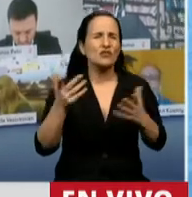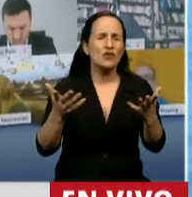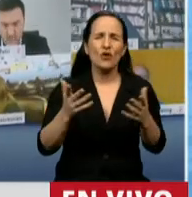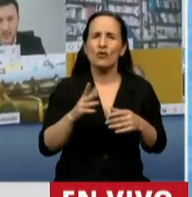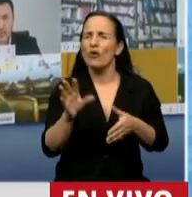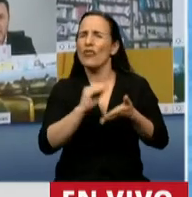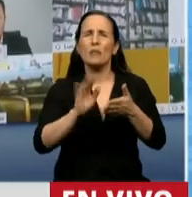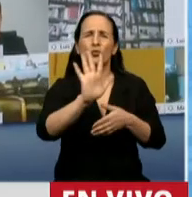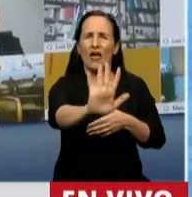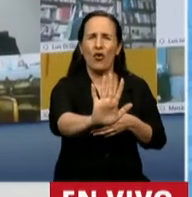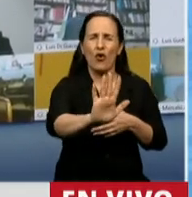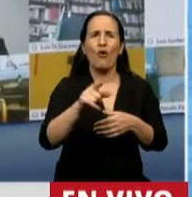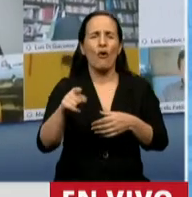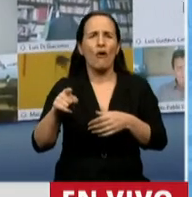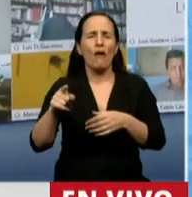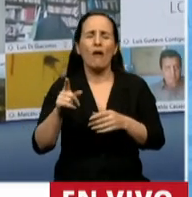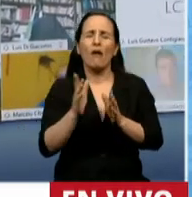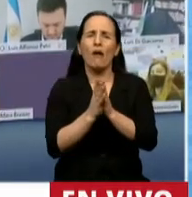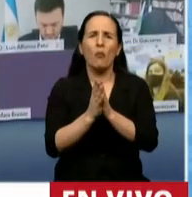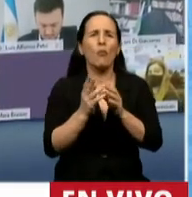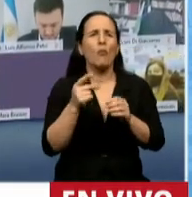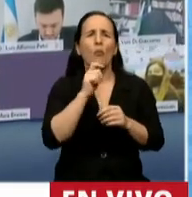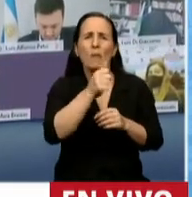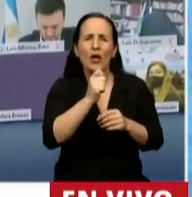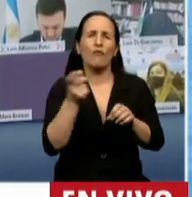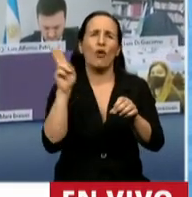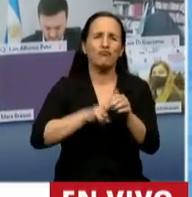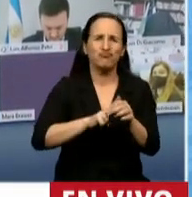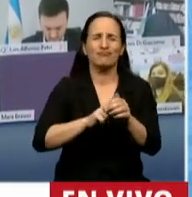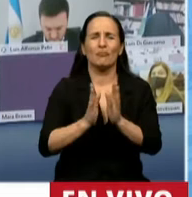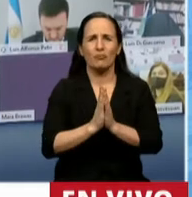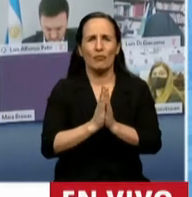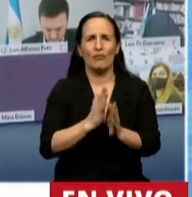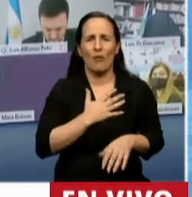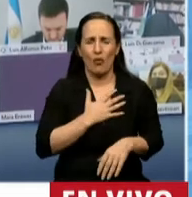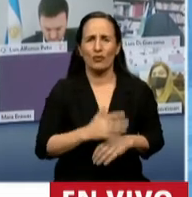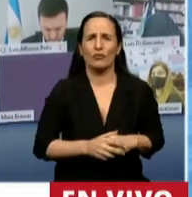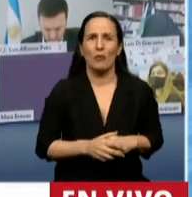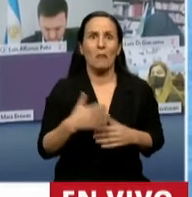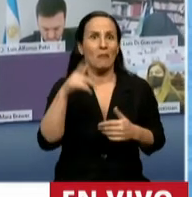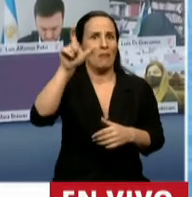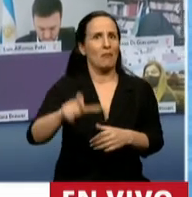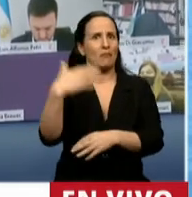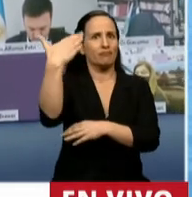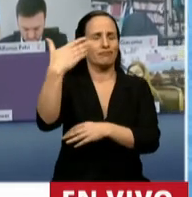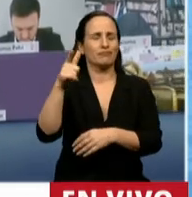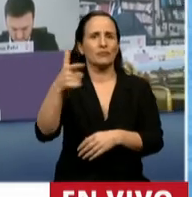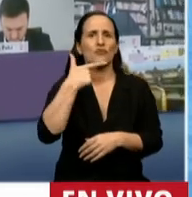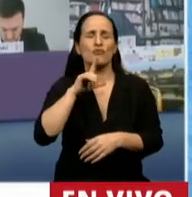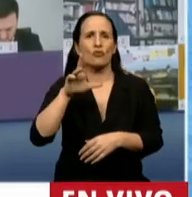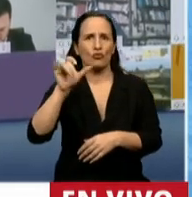Diputado, un segundito. A ver si pueden silenciar los micrófonos, por favor, así podemos escuchar al diputado Soto.